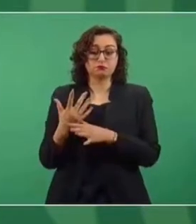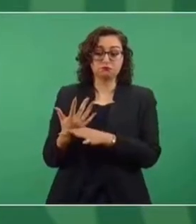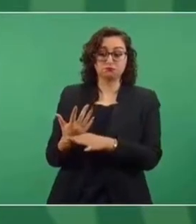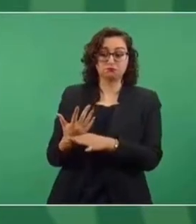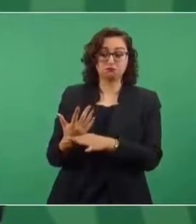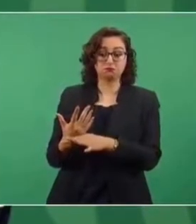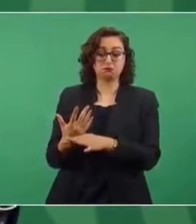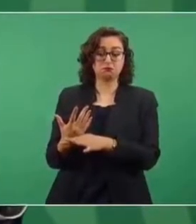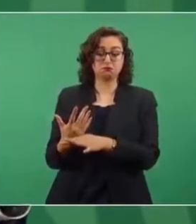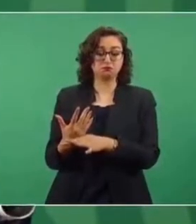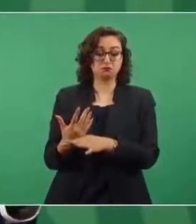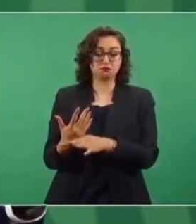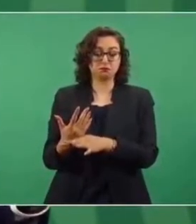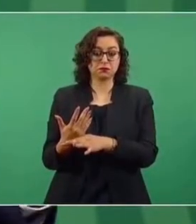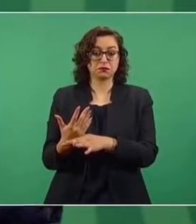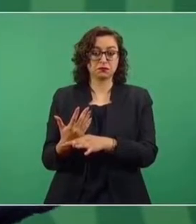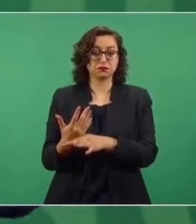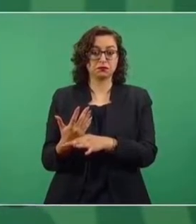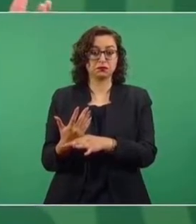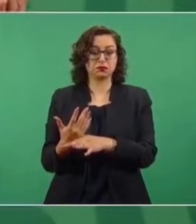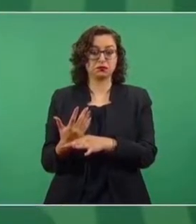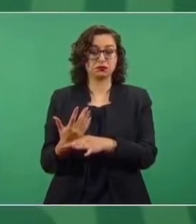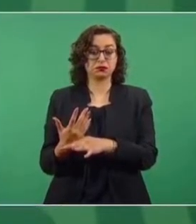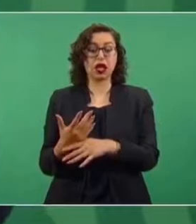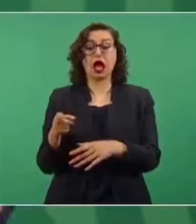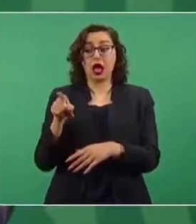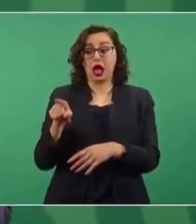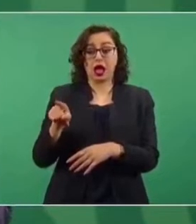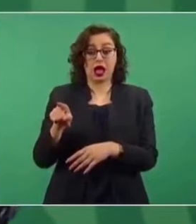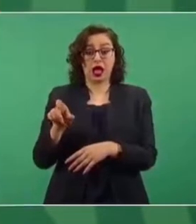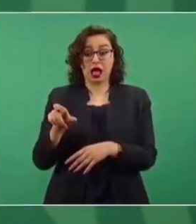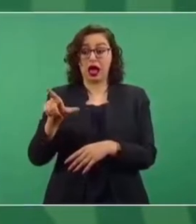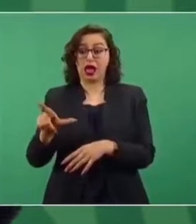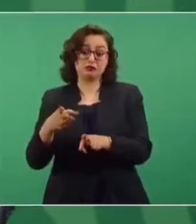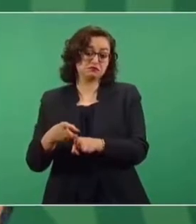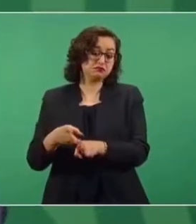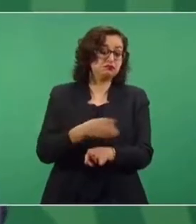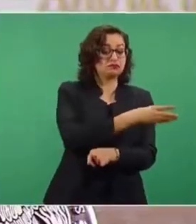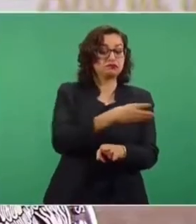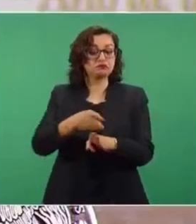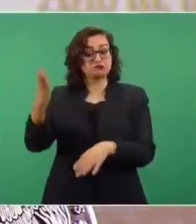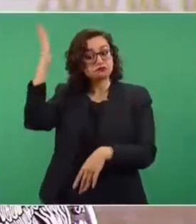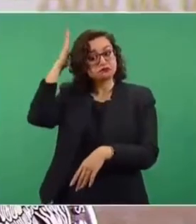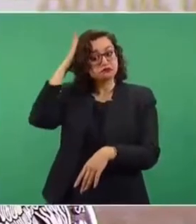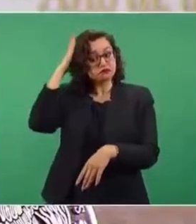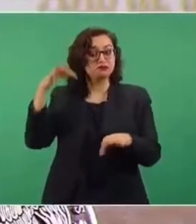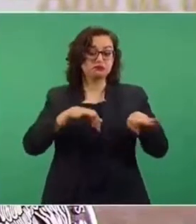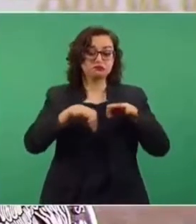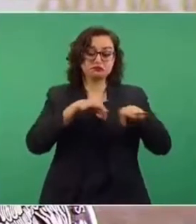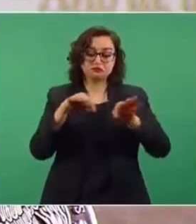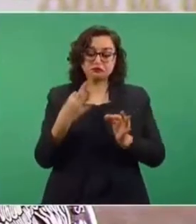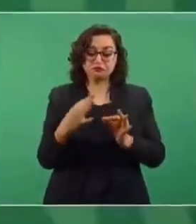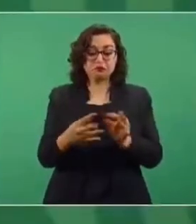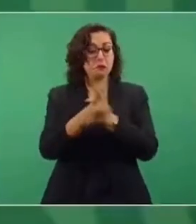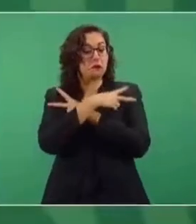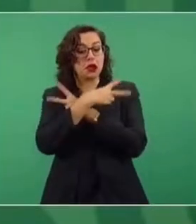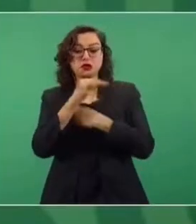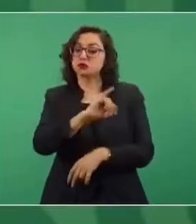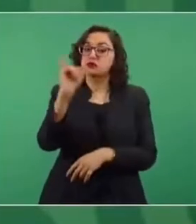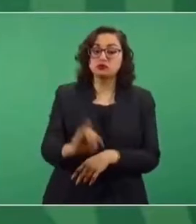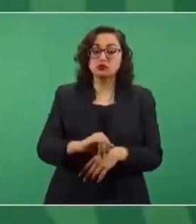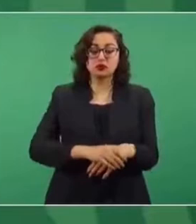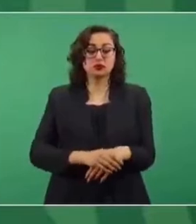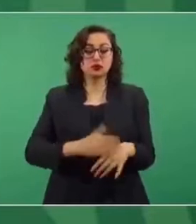que durante el tiempo que fue dirigente no tomó vacaciones, y que de acuerdo al contrato colectivo,